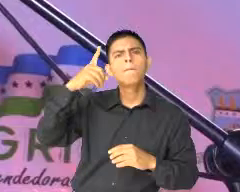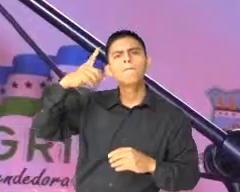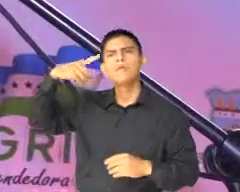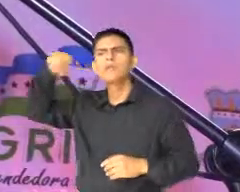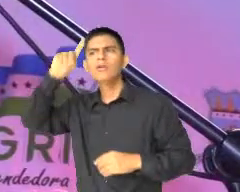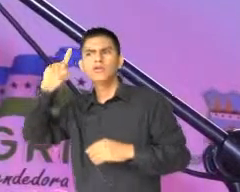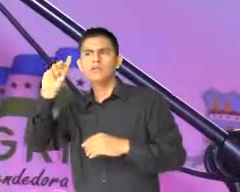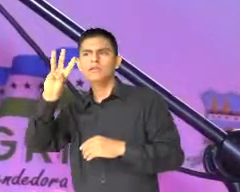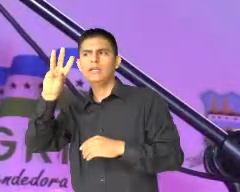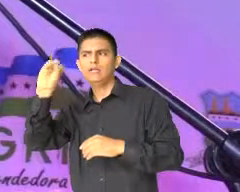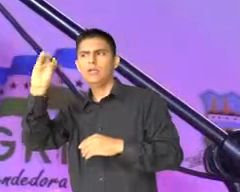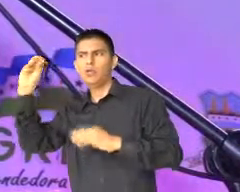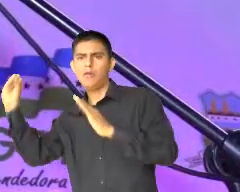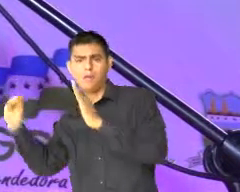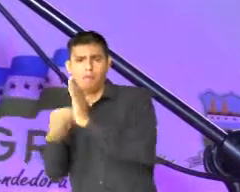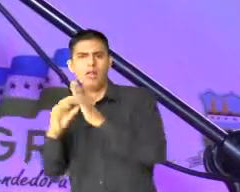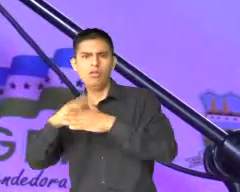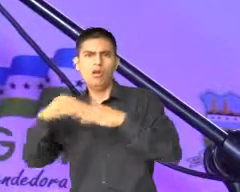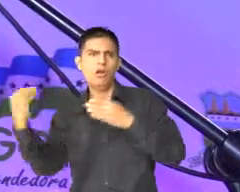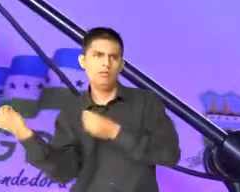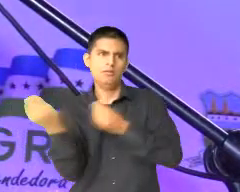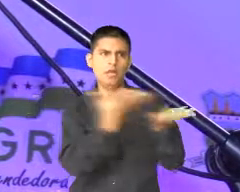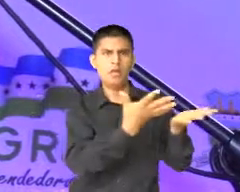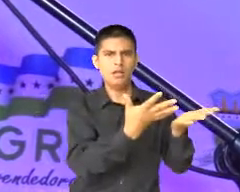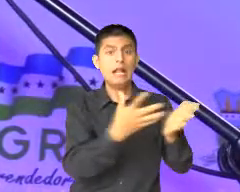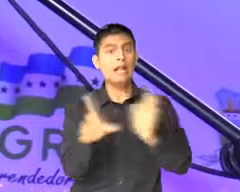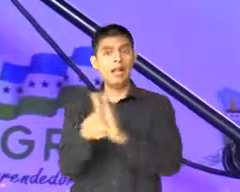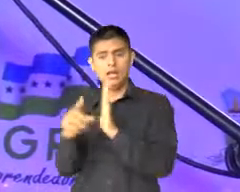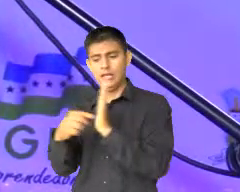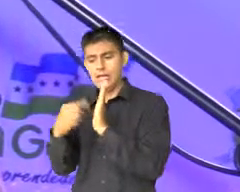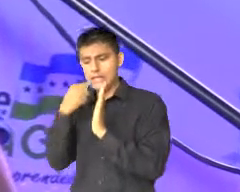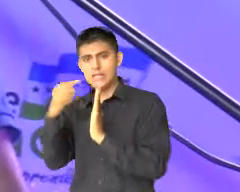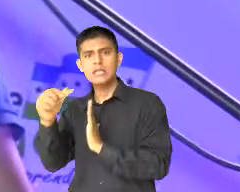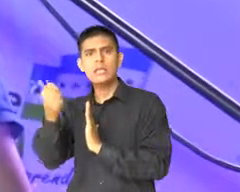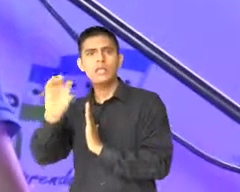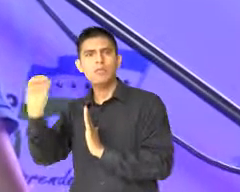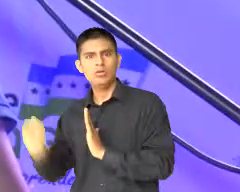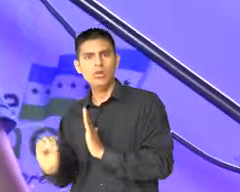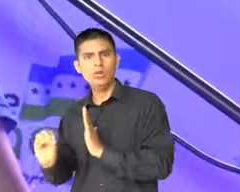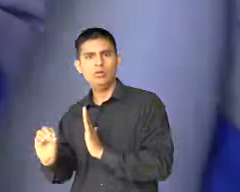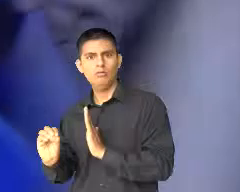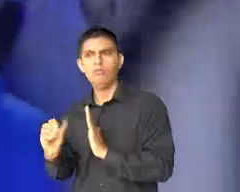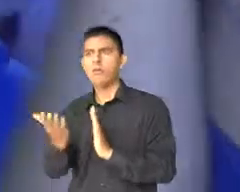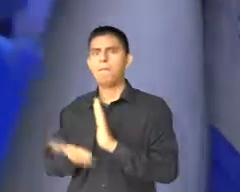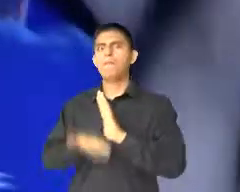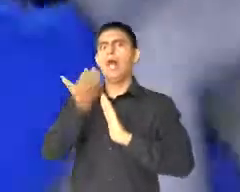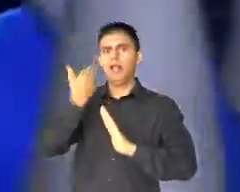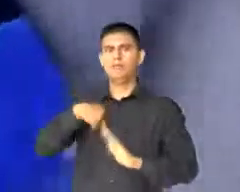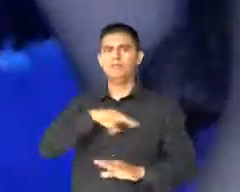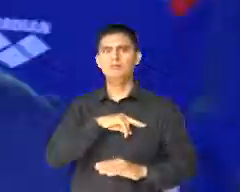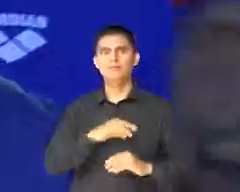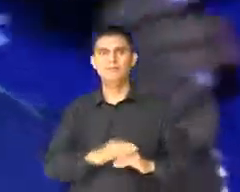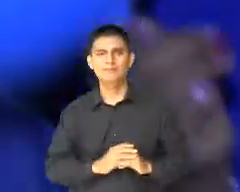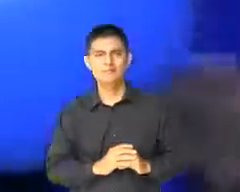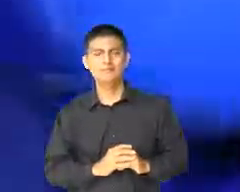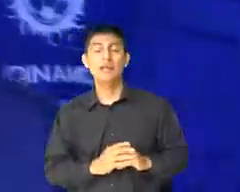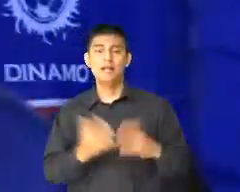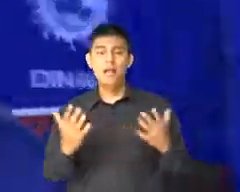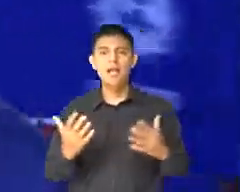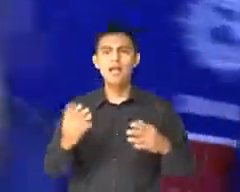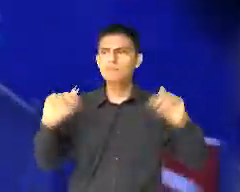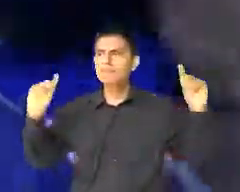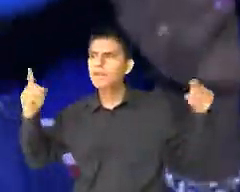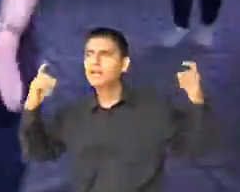seiscientos mil dólares se está invirtiendo. Más del 10% que establece la ley. En este ambiente de cordialidad y